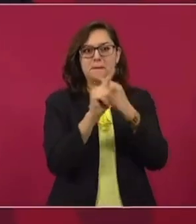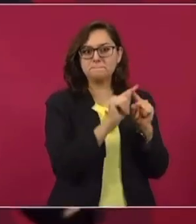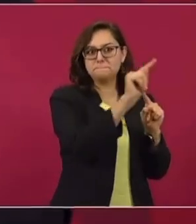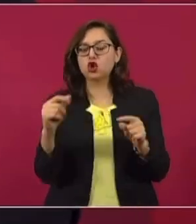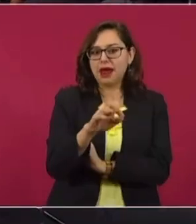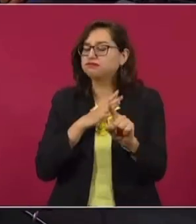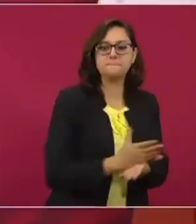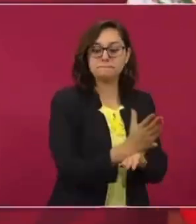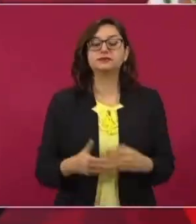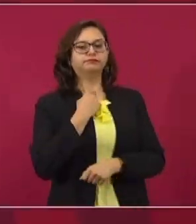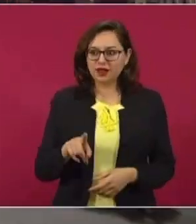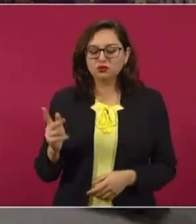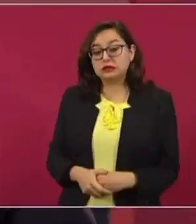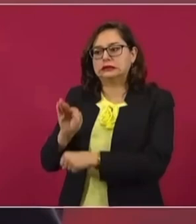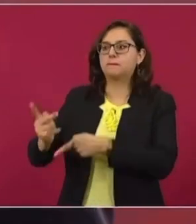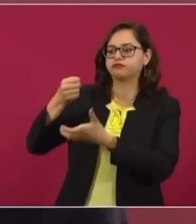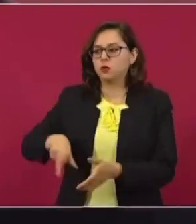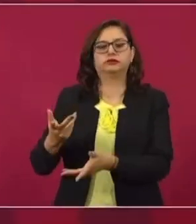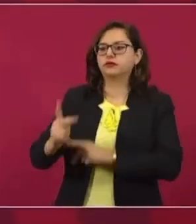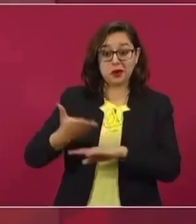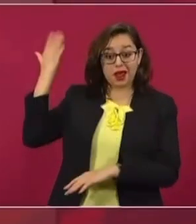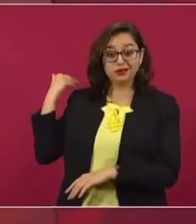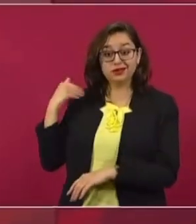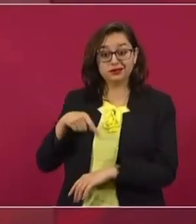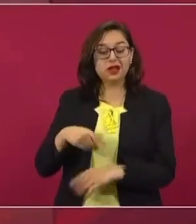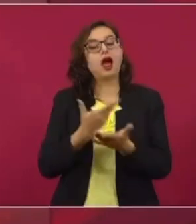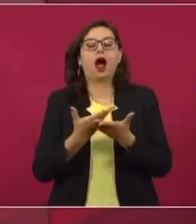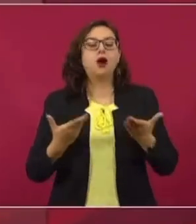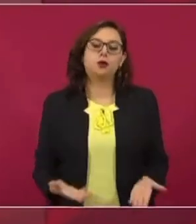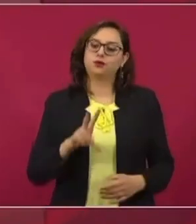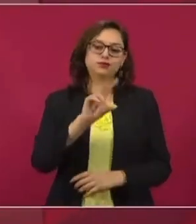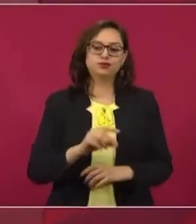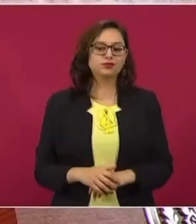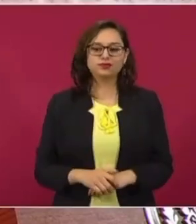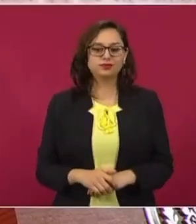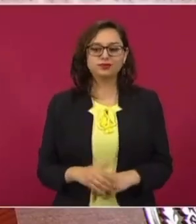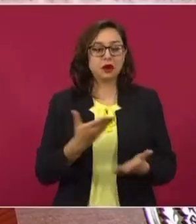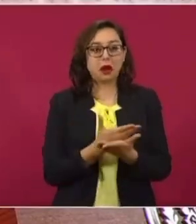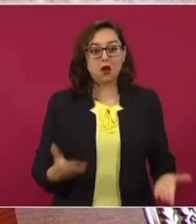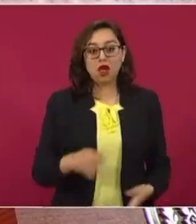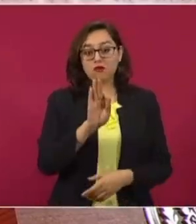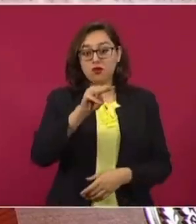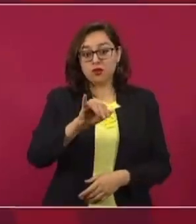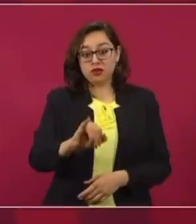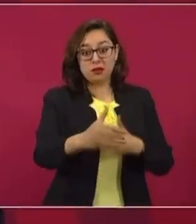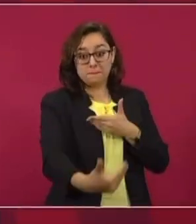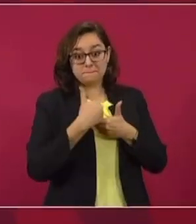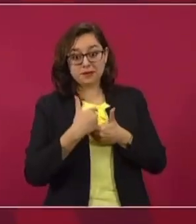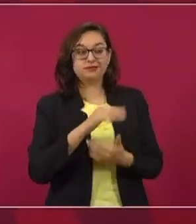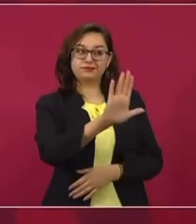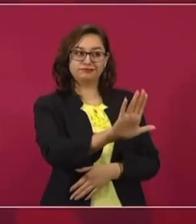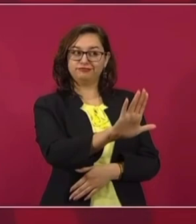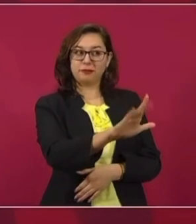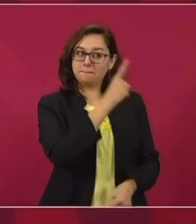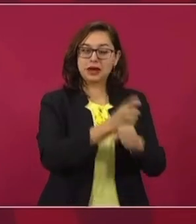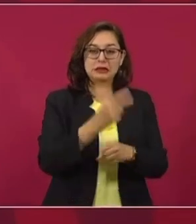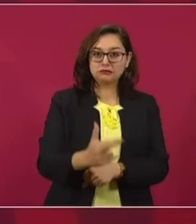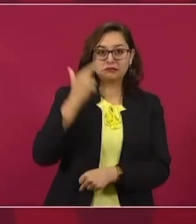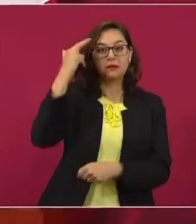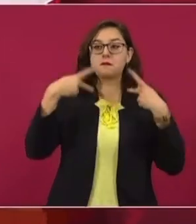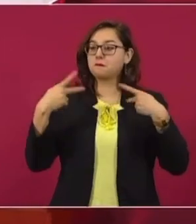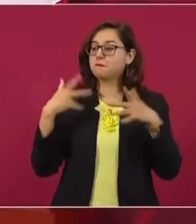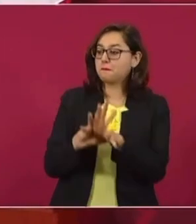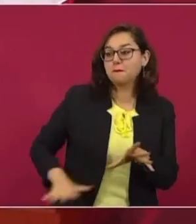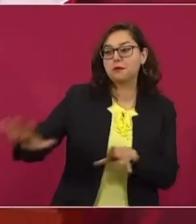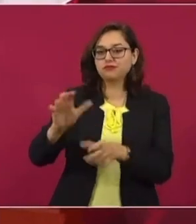están en crisis. Aquí tenemos nuestra propia agenda. Aquí lo primero es el bienestar del pueblo en la agenda.